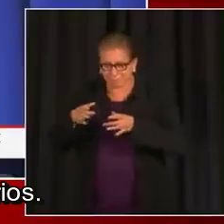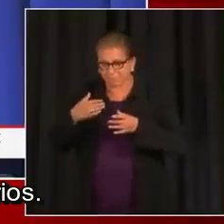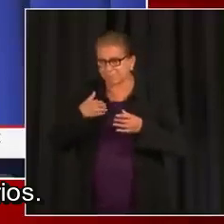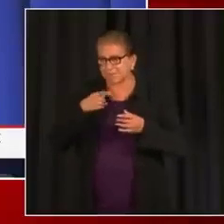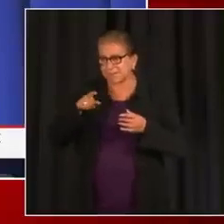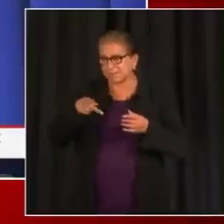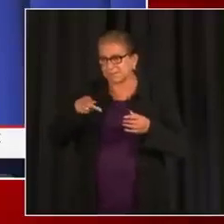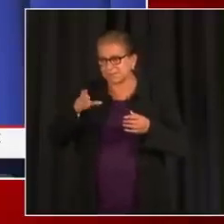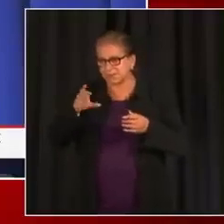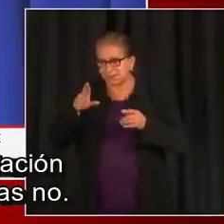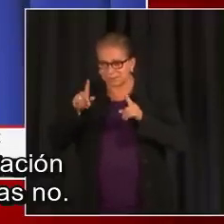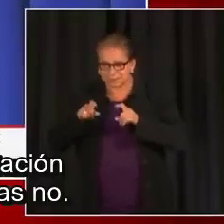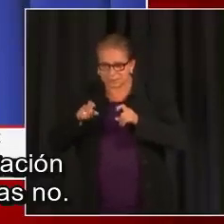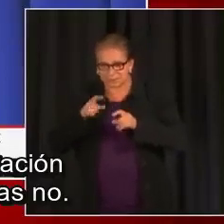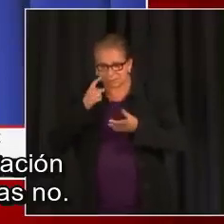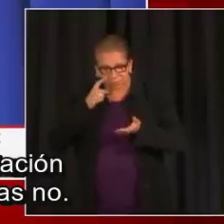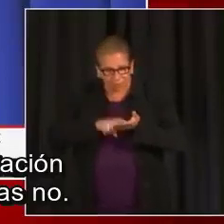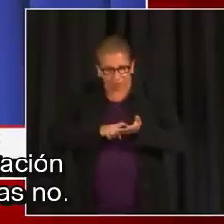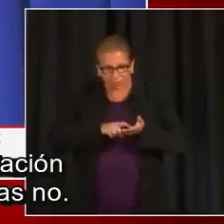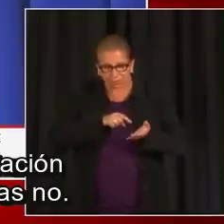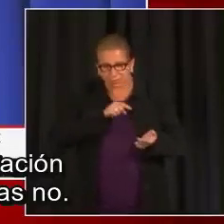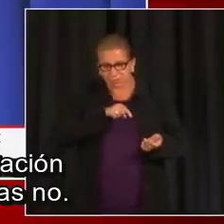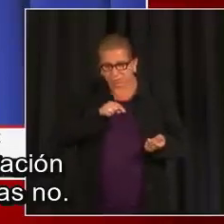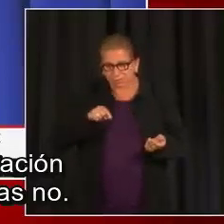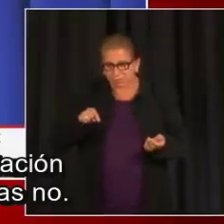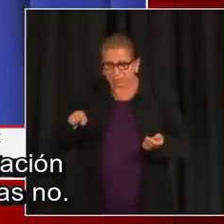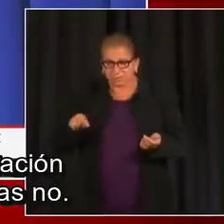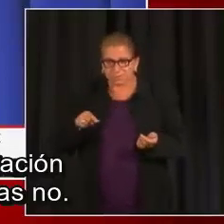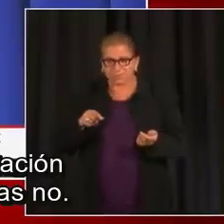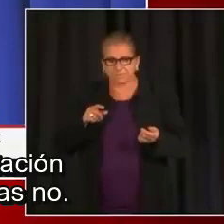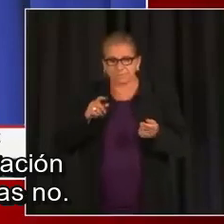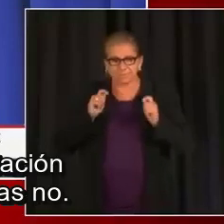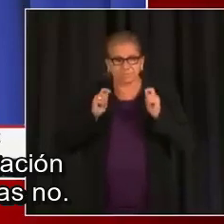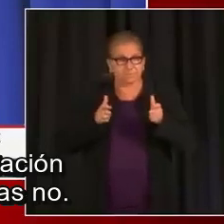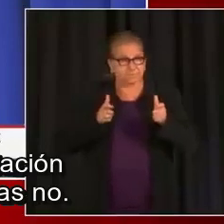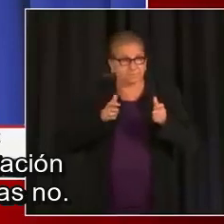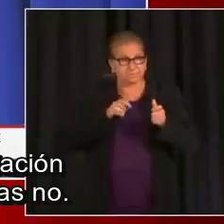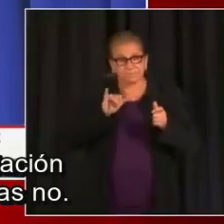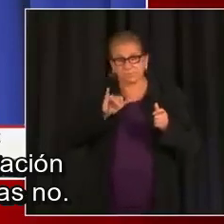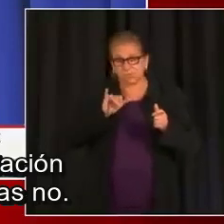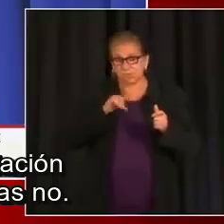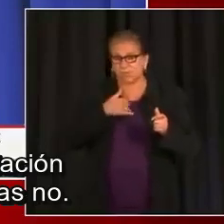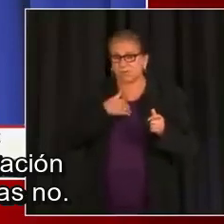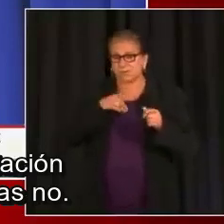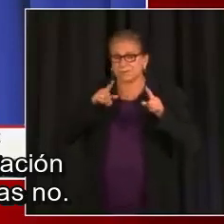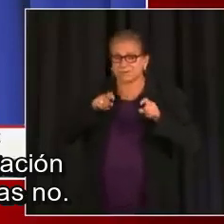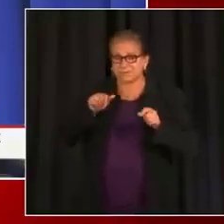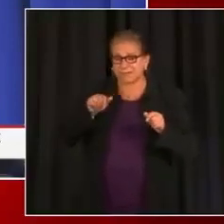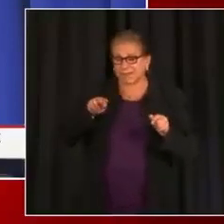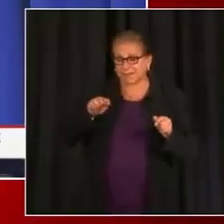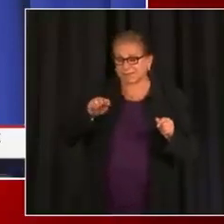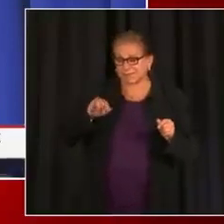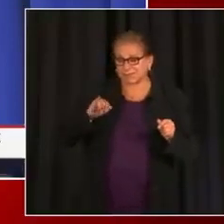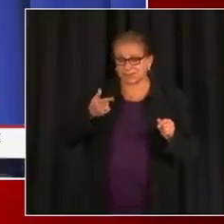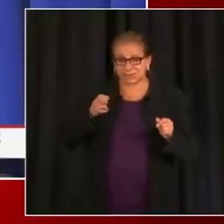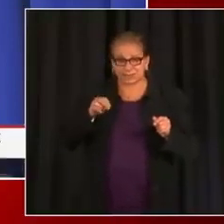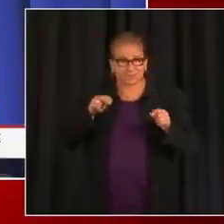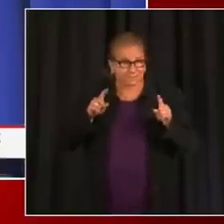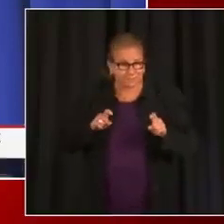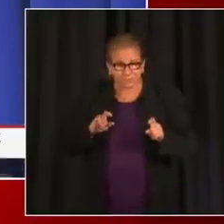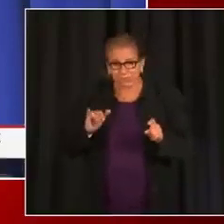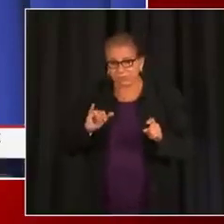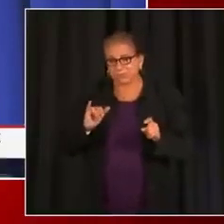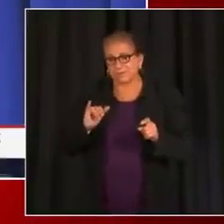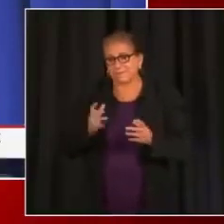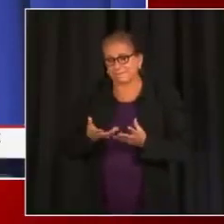criterios, porque solamente las pruebas de PCR pueden hacer la secuenciación, no se puede hacer con las pruebas rápidas. Así que